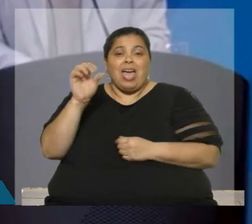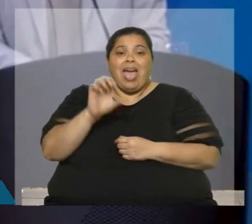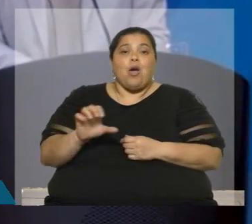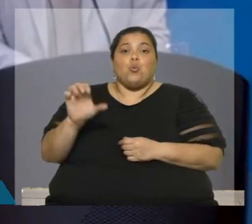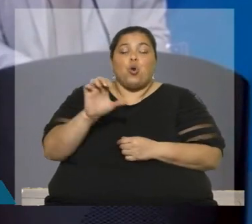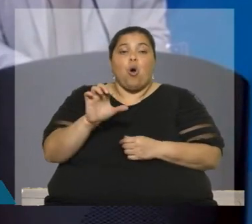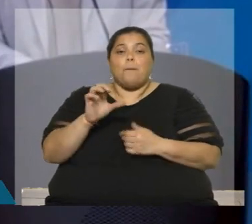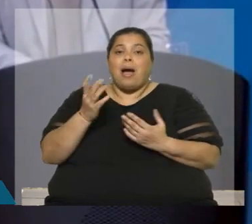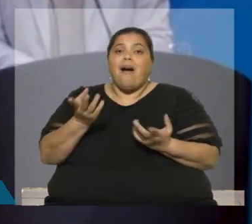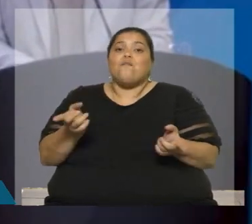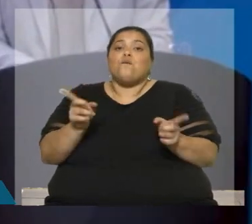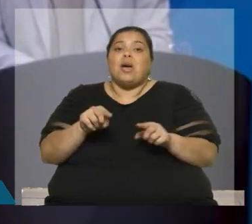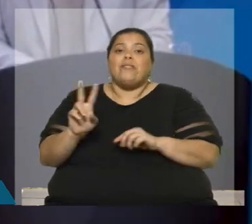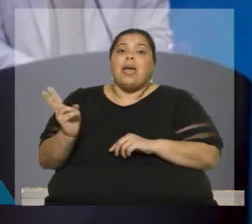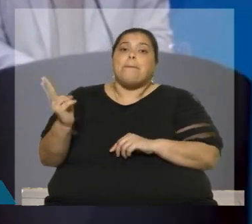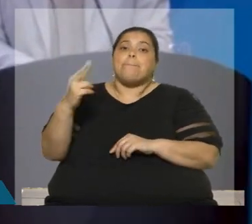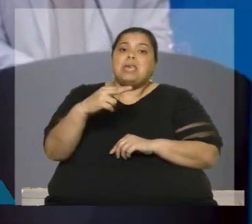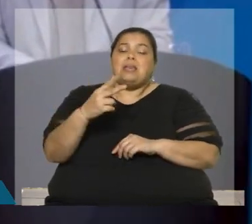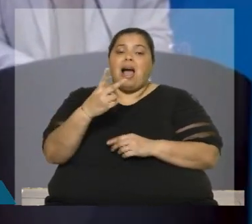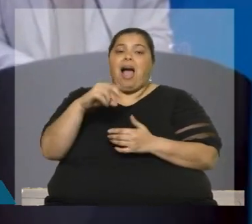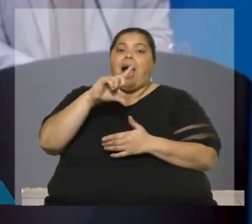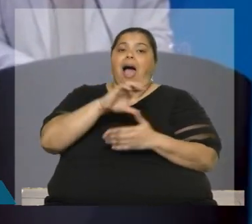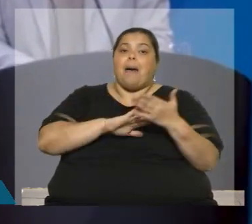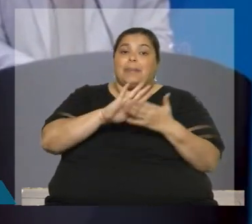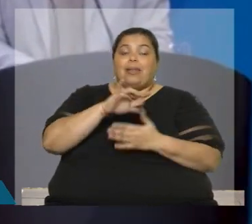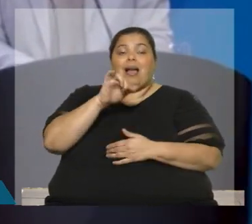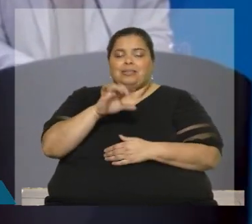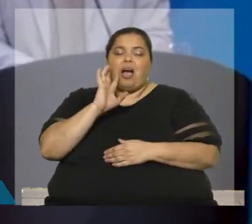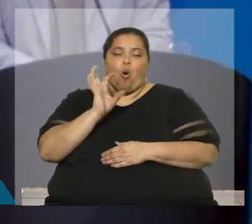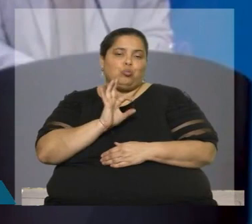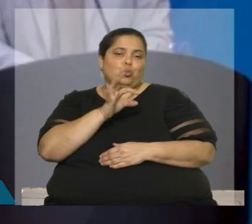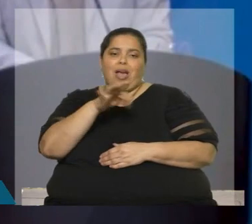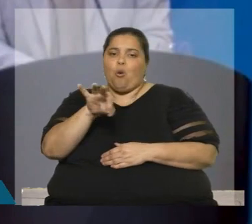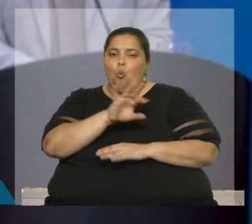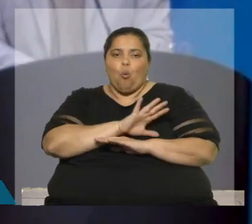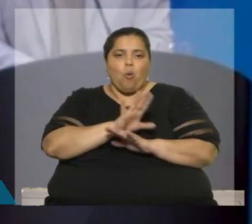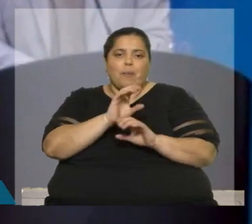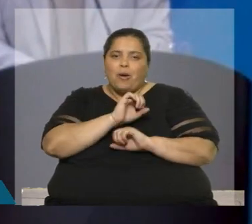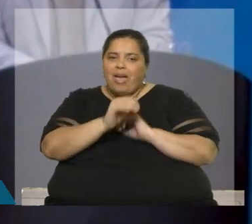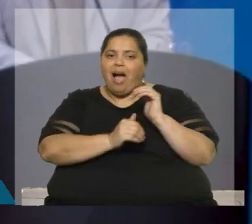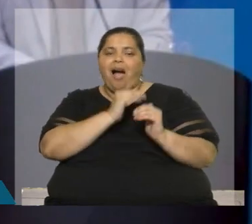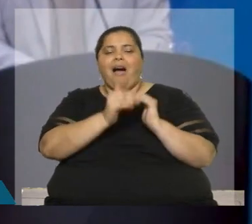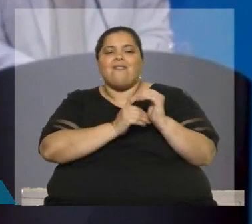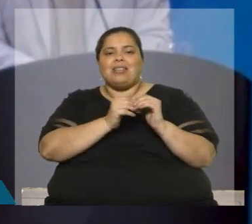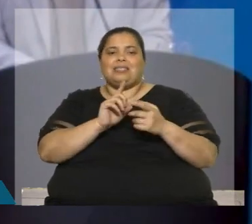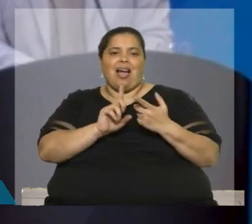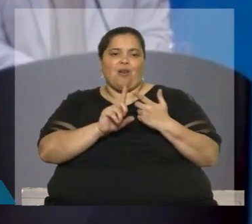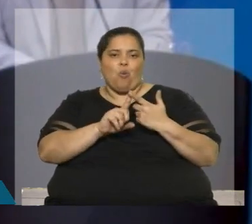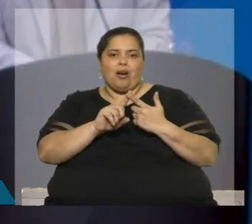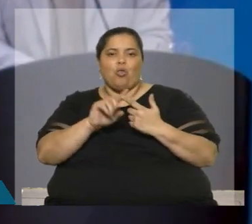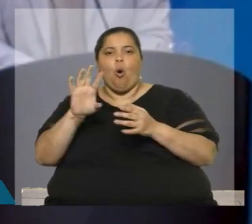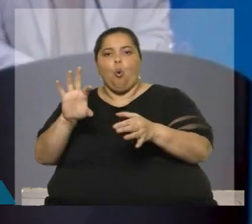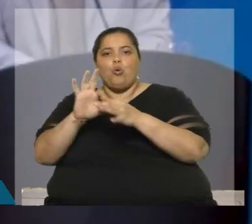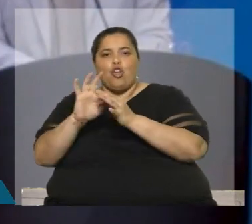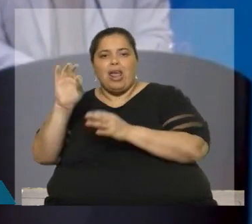vuelve a mirar a América. Y creo que es una oportunidad única que tenemos, en este caso puntual, para avanzar en el acuerdo de la Europea-Mercosur, como testigo de la